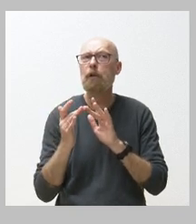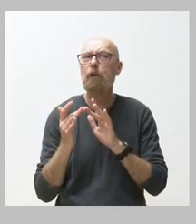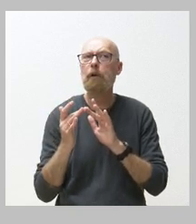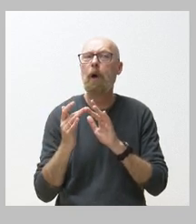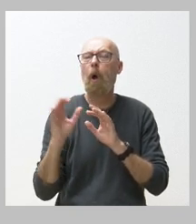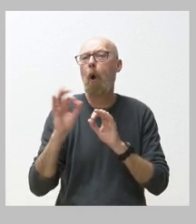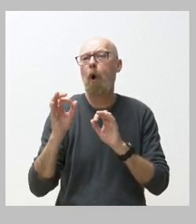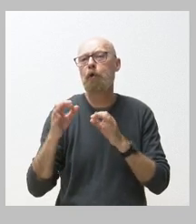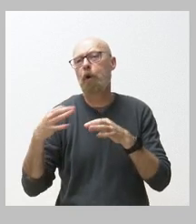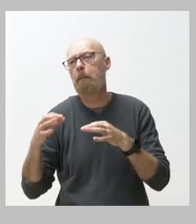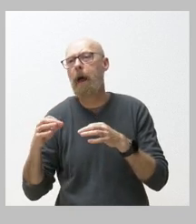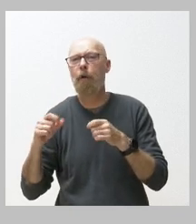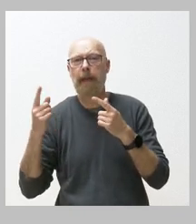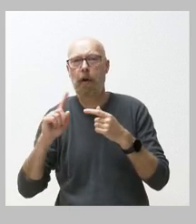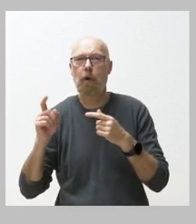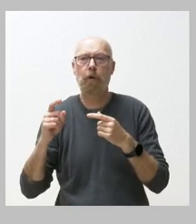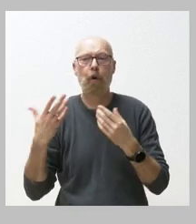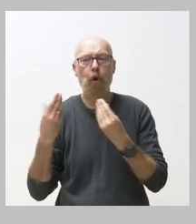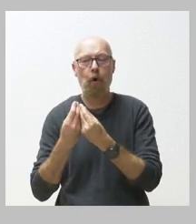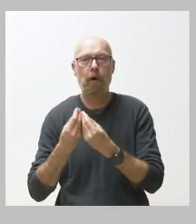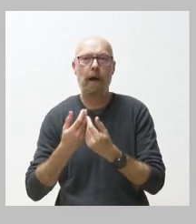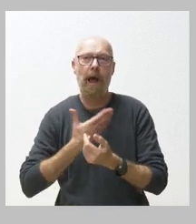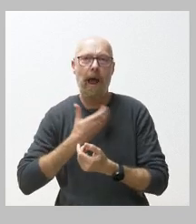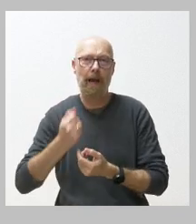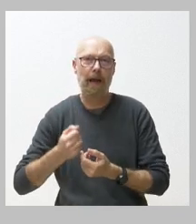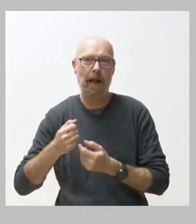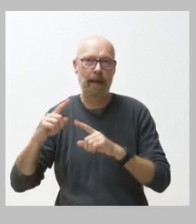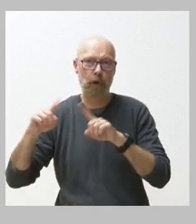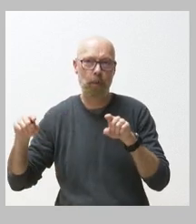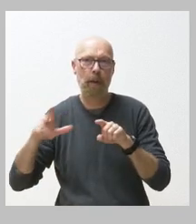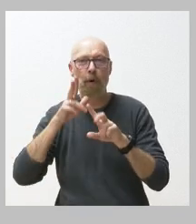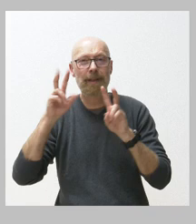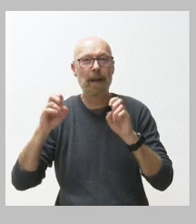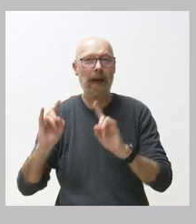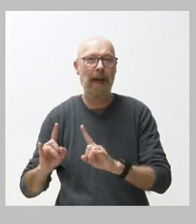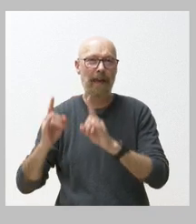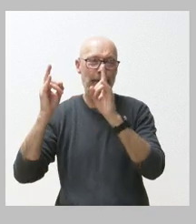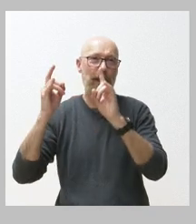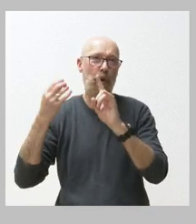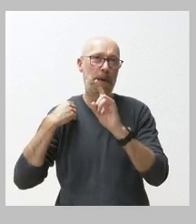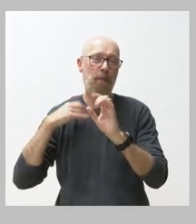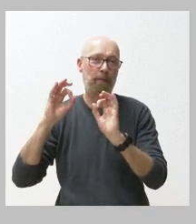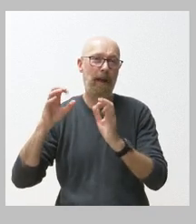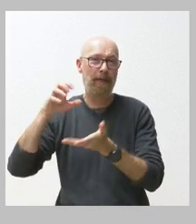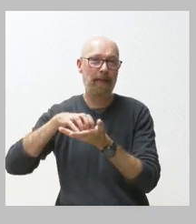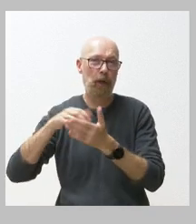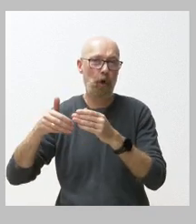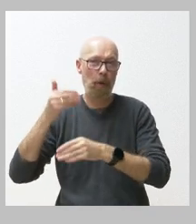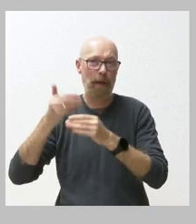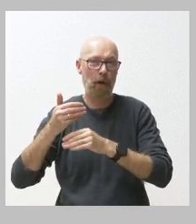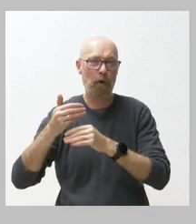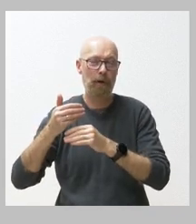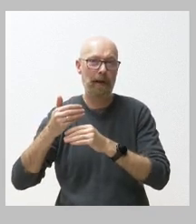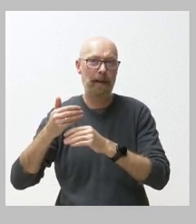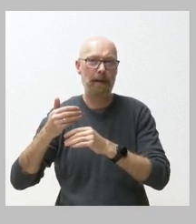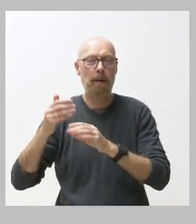con el alcalde de Segovia sobre la polémica del edificio del CITAR para el centro de innovación y alto rendimiento para la